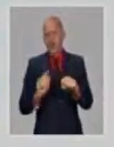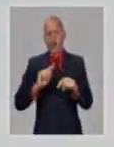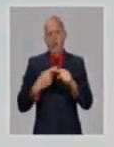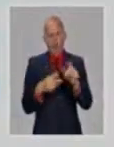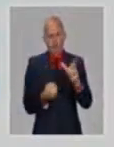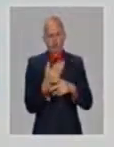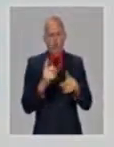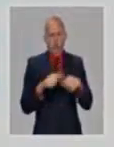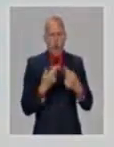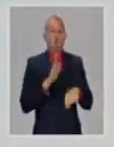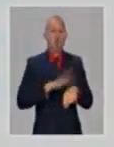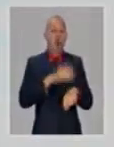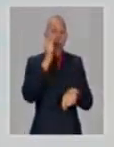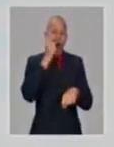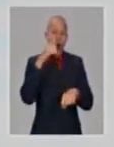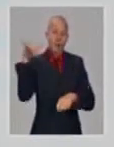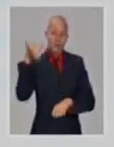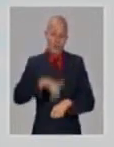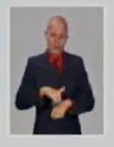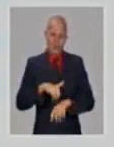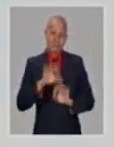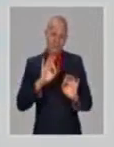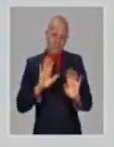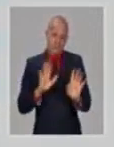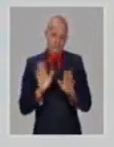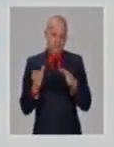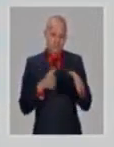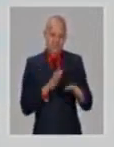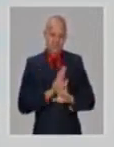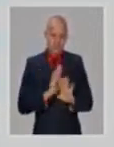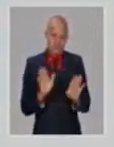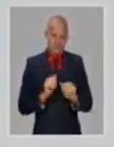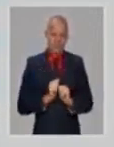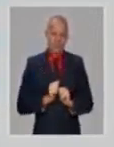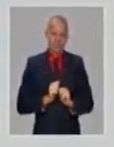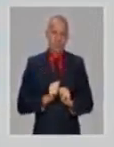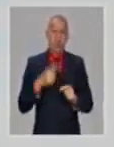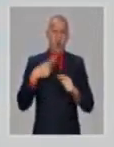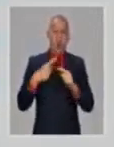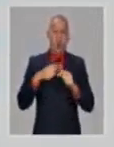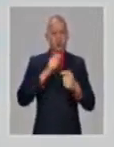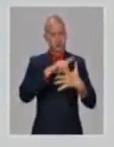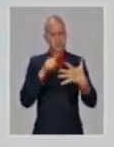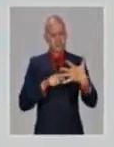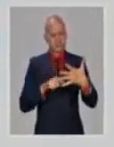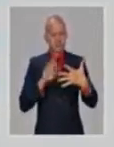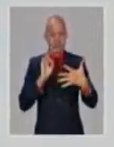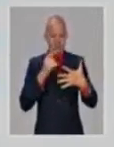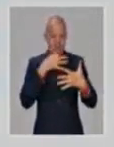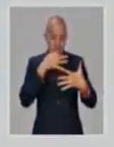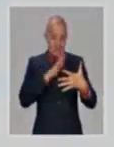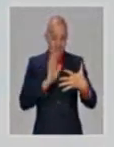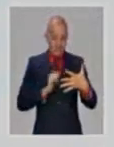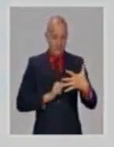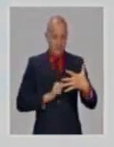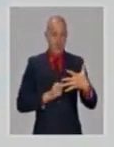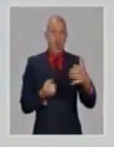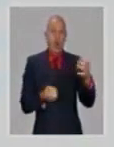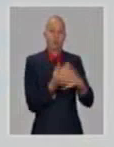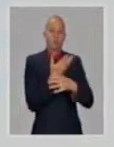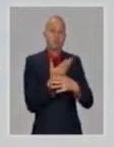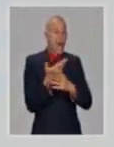ahí ven cinco variantes que están hoy entre las de la original, que es Wuhan, que realmente ha sido prácticamente